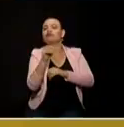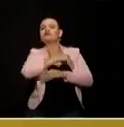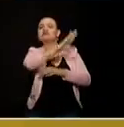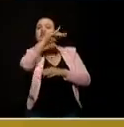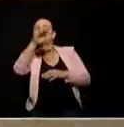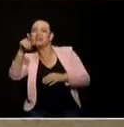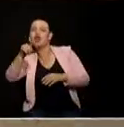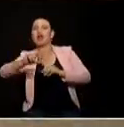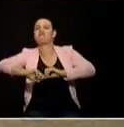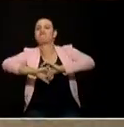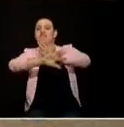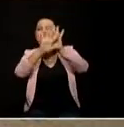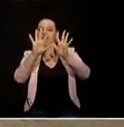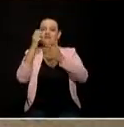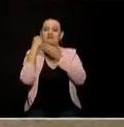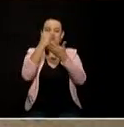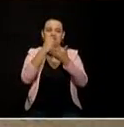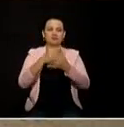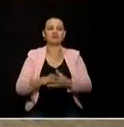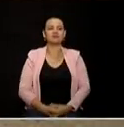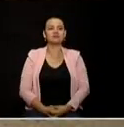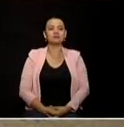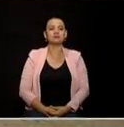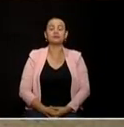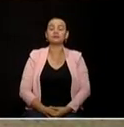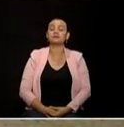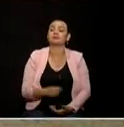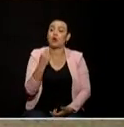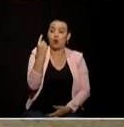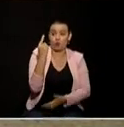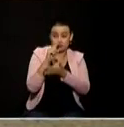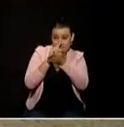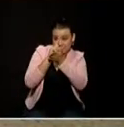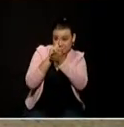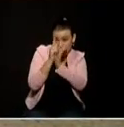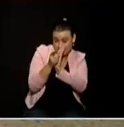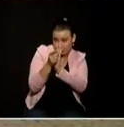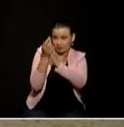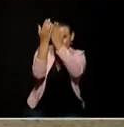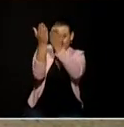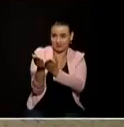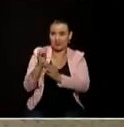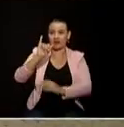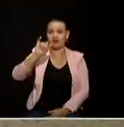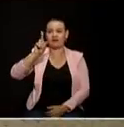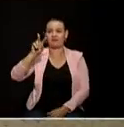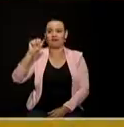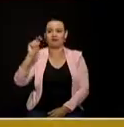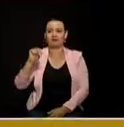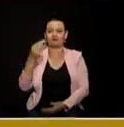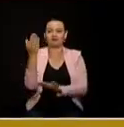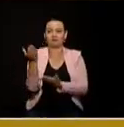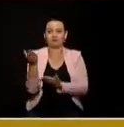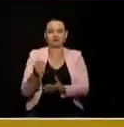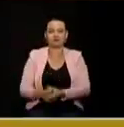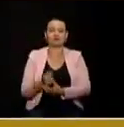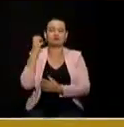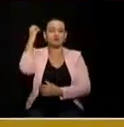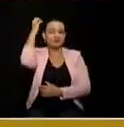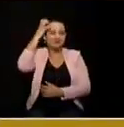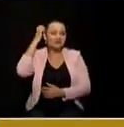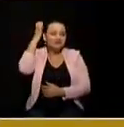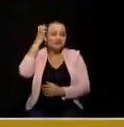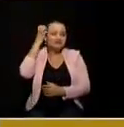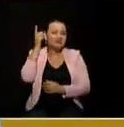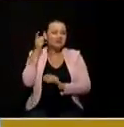antioqueños el turno de un minuto para arrematar el debate y va mauricio pérez antioquia es